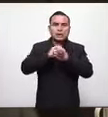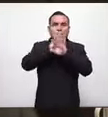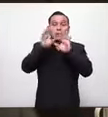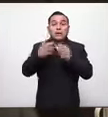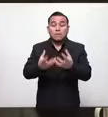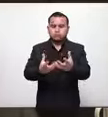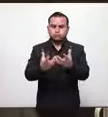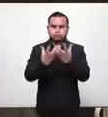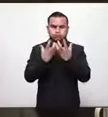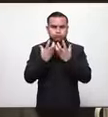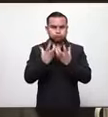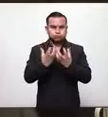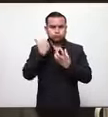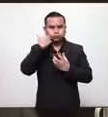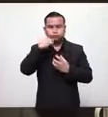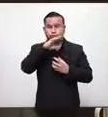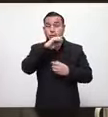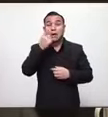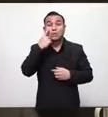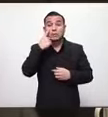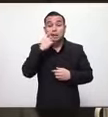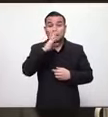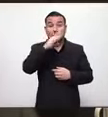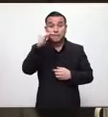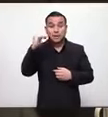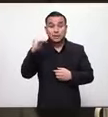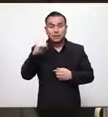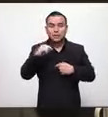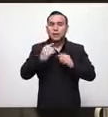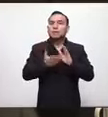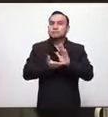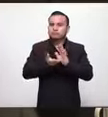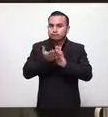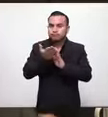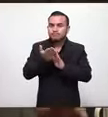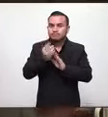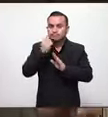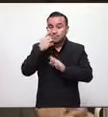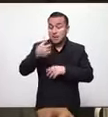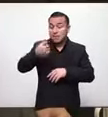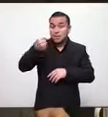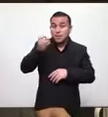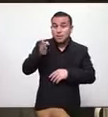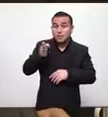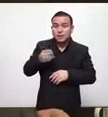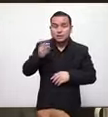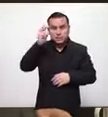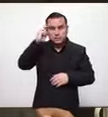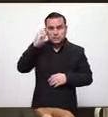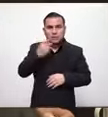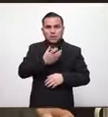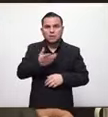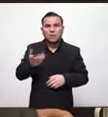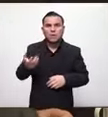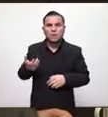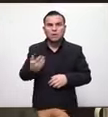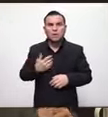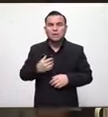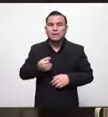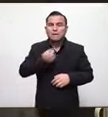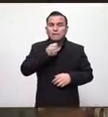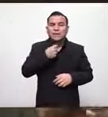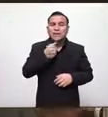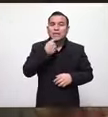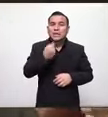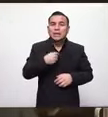cómo grandes potencias paralizaron el transporte querían reportes y ante las cámaras ante todos los medios